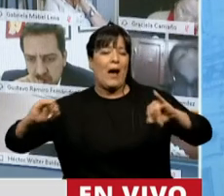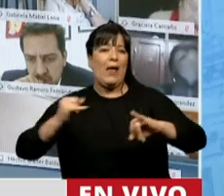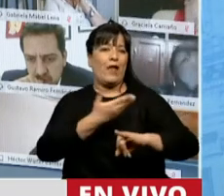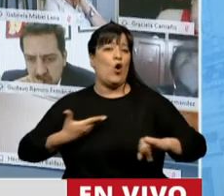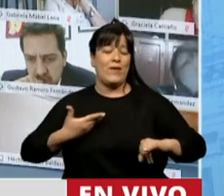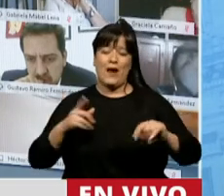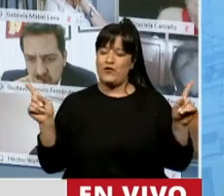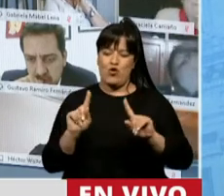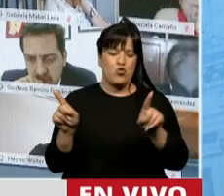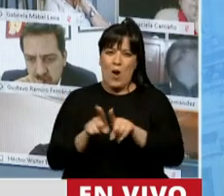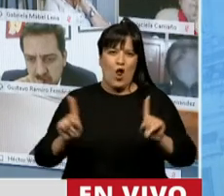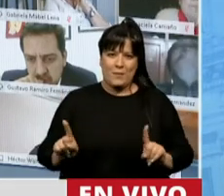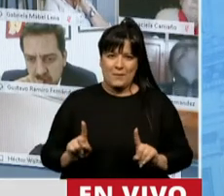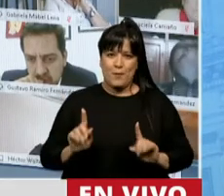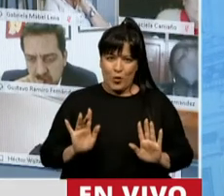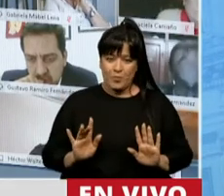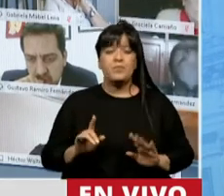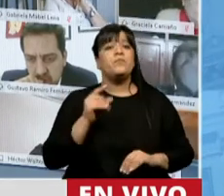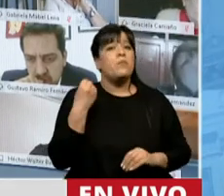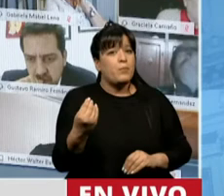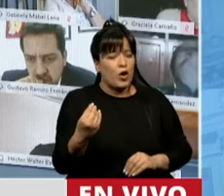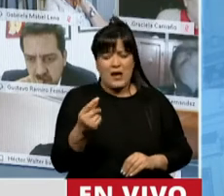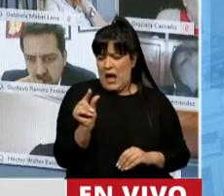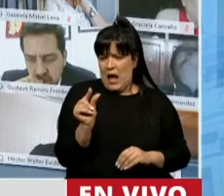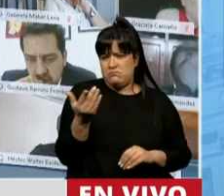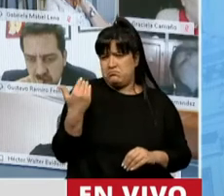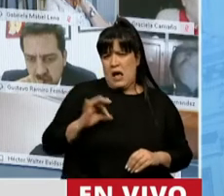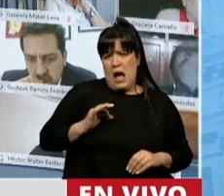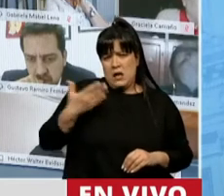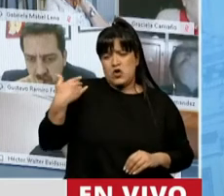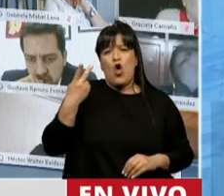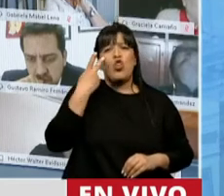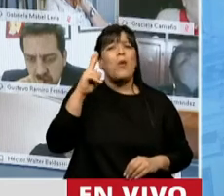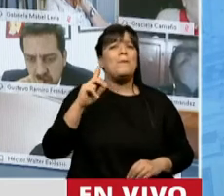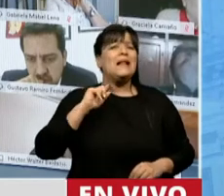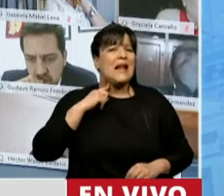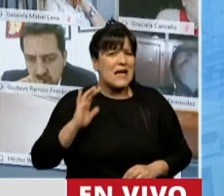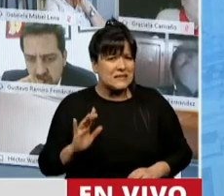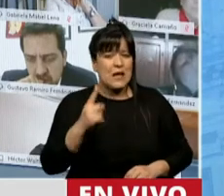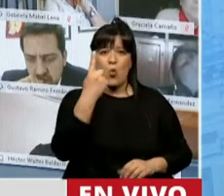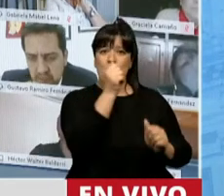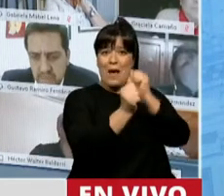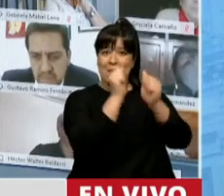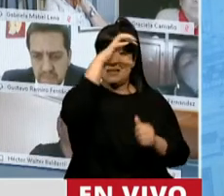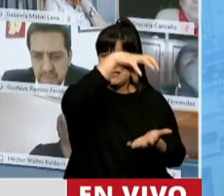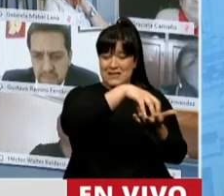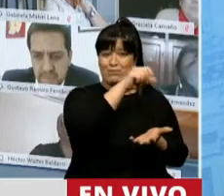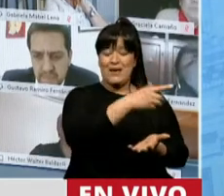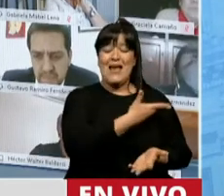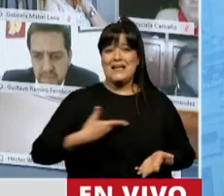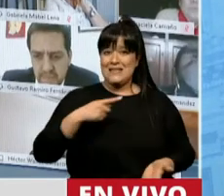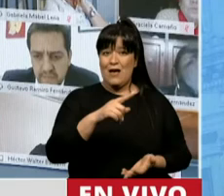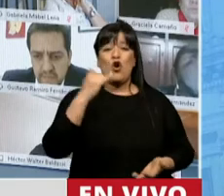muchas veces una dificultad. No nos olvidemos que hace pocos años, en el 2013, una empresa estatal, la